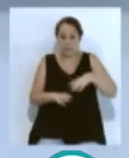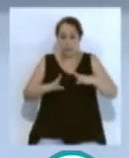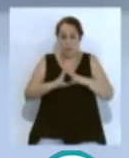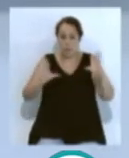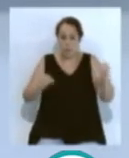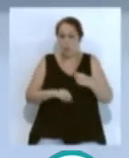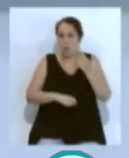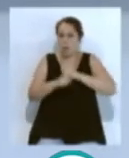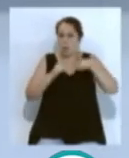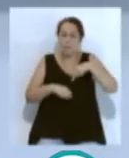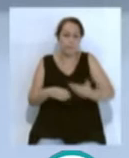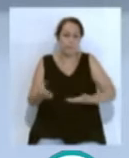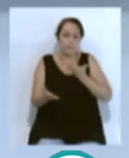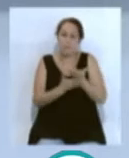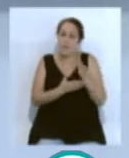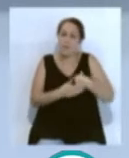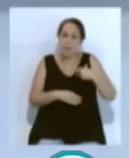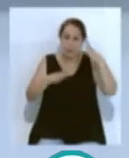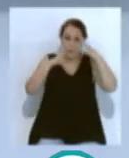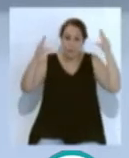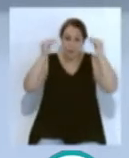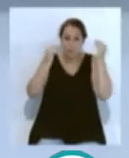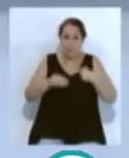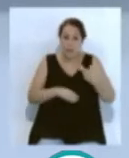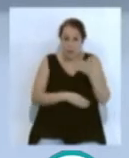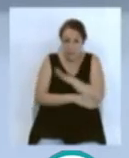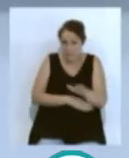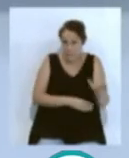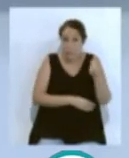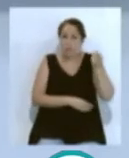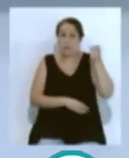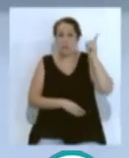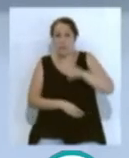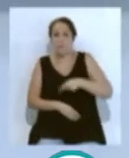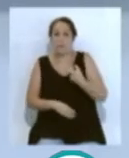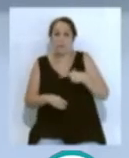reclama la implantación del enfermero pediátrico y las guardias en los ambulatorios.